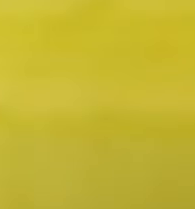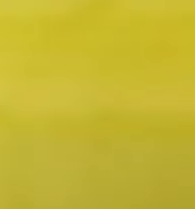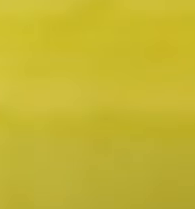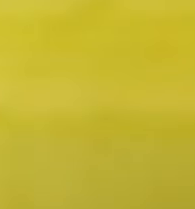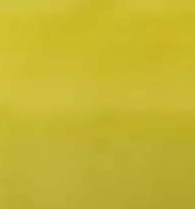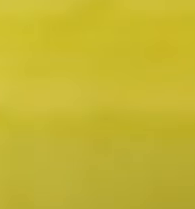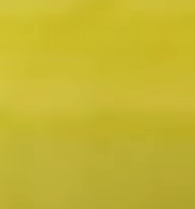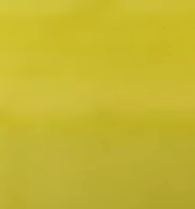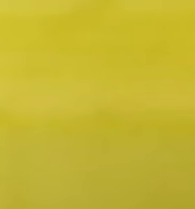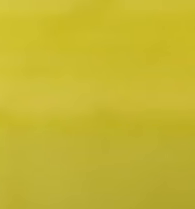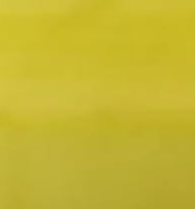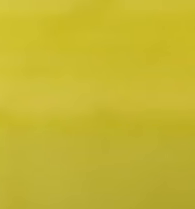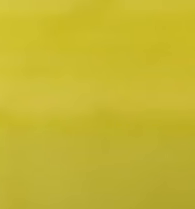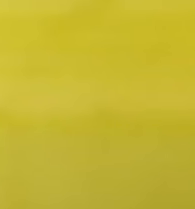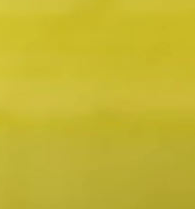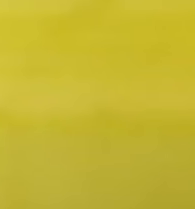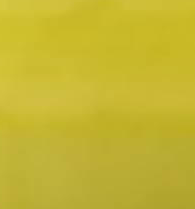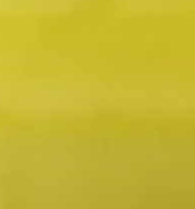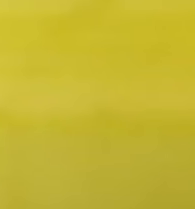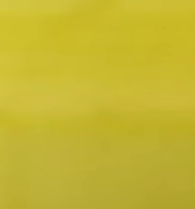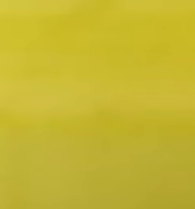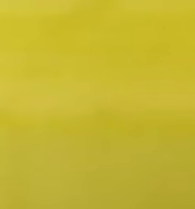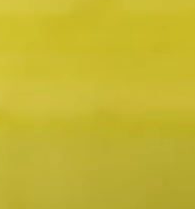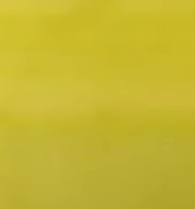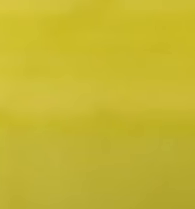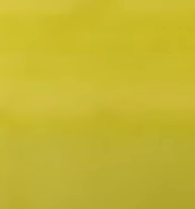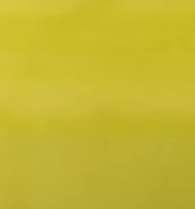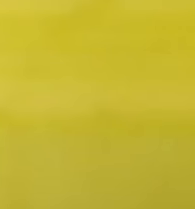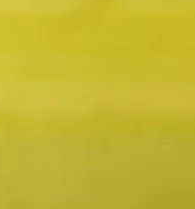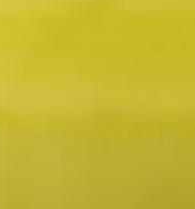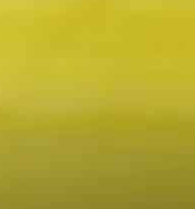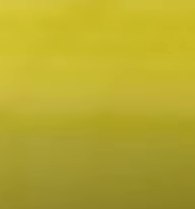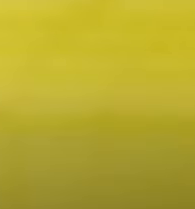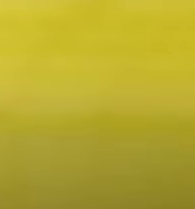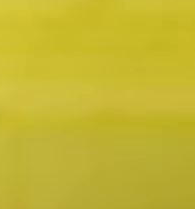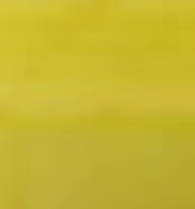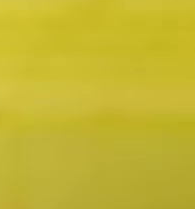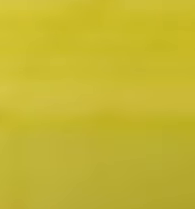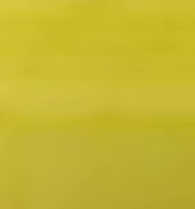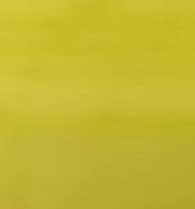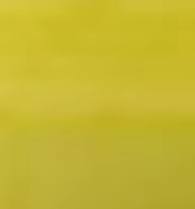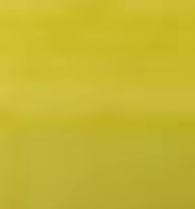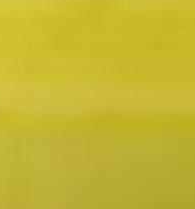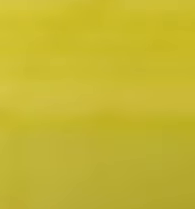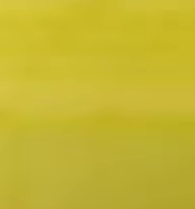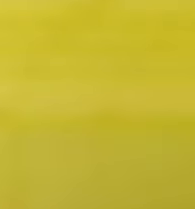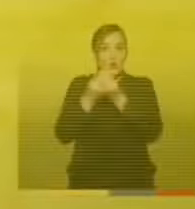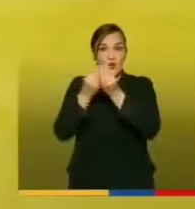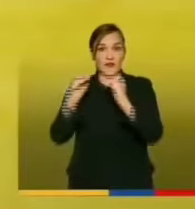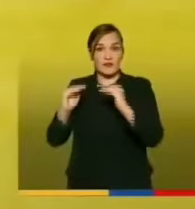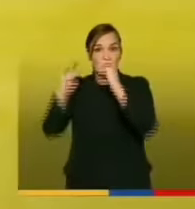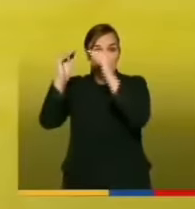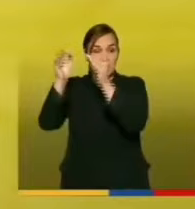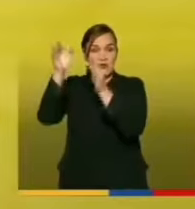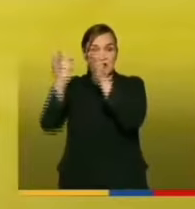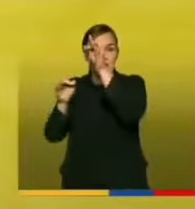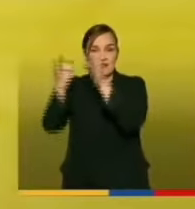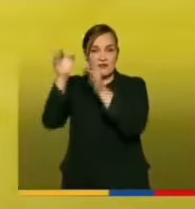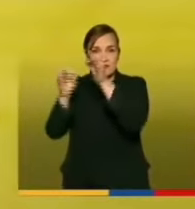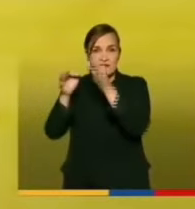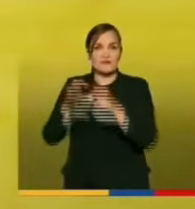Calle Aguas. Señores presidentes de la Corte Suprema de Justicia. Consejo Superior de la Judicatura.